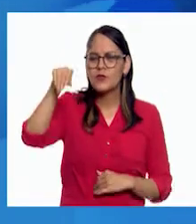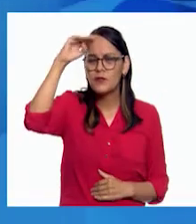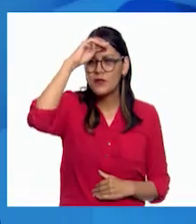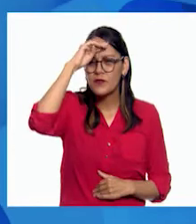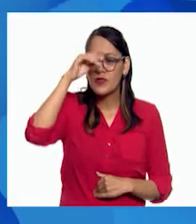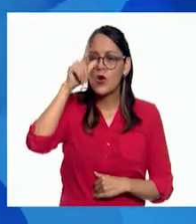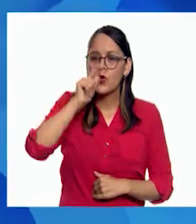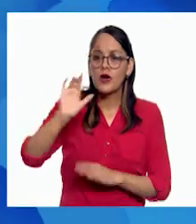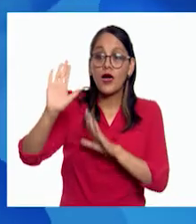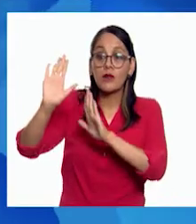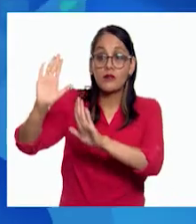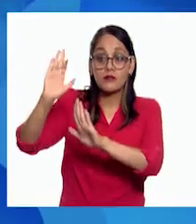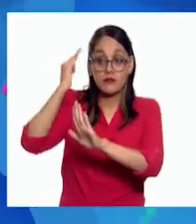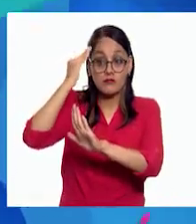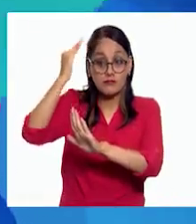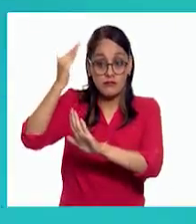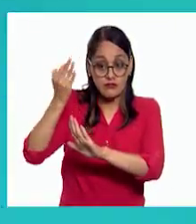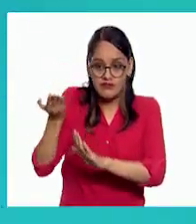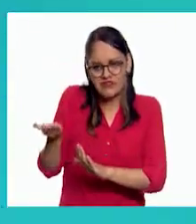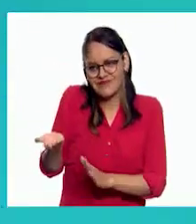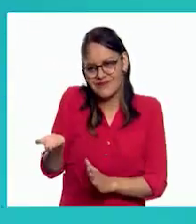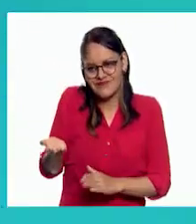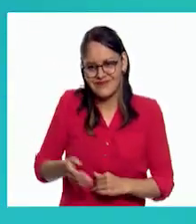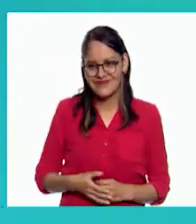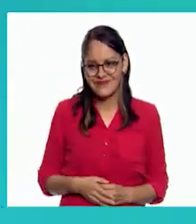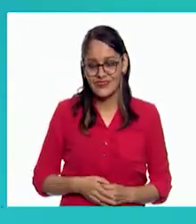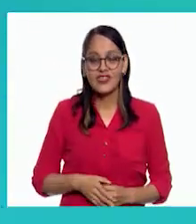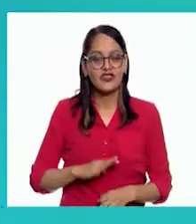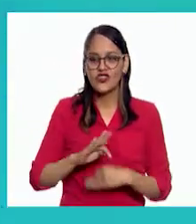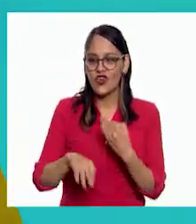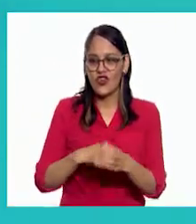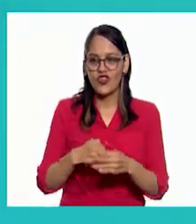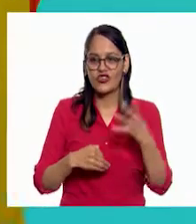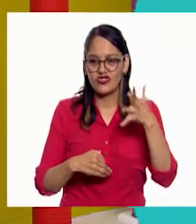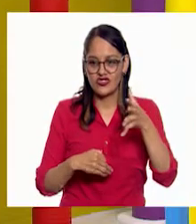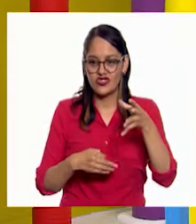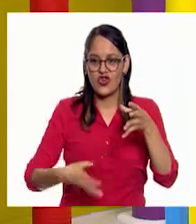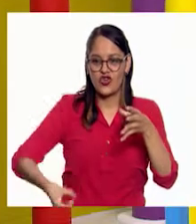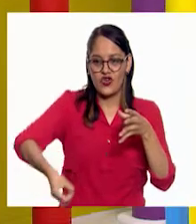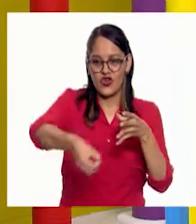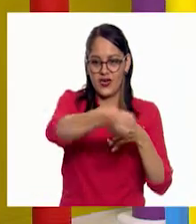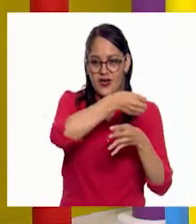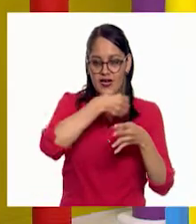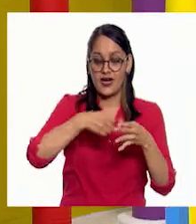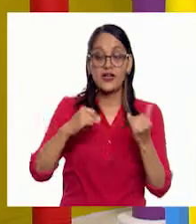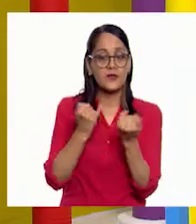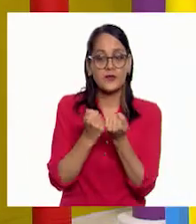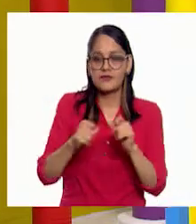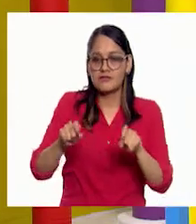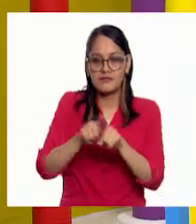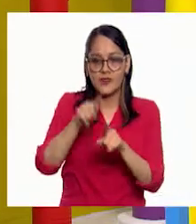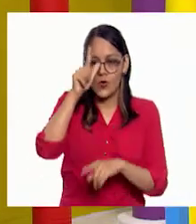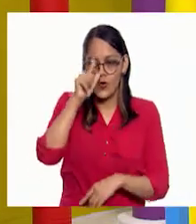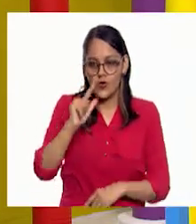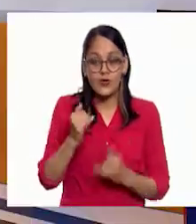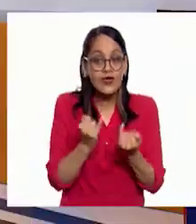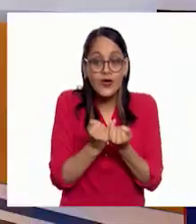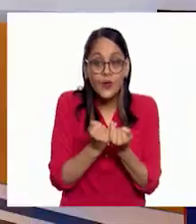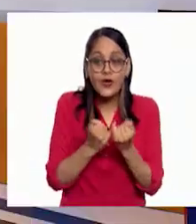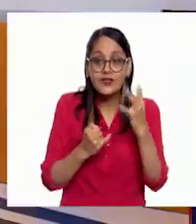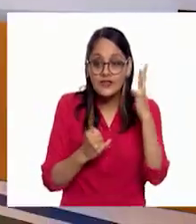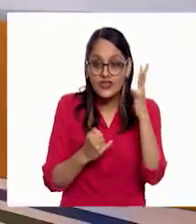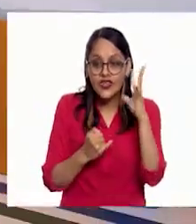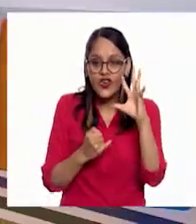quietecita? No, pues si todo el sistema solar se mueve, pues la luna también. También, si hasta el sol se mueve.